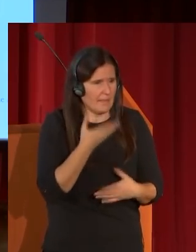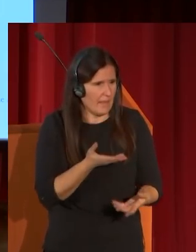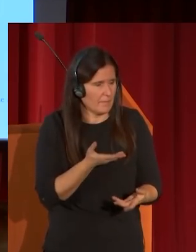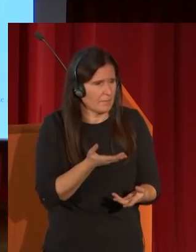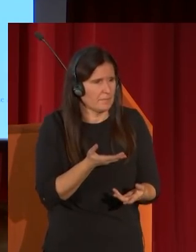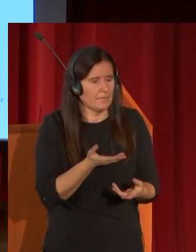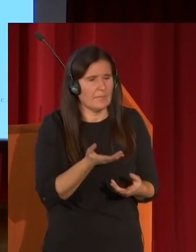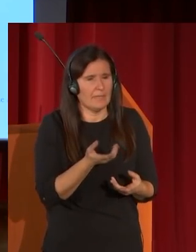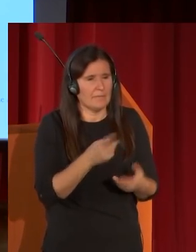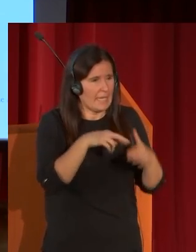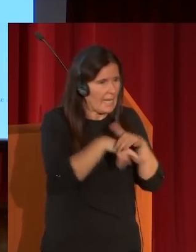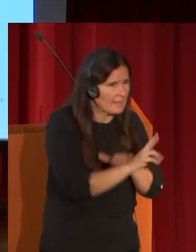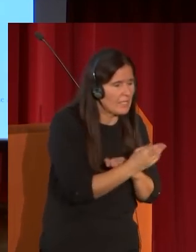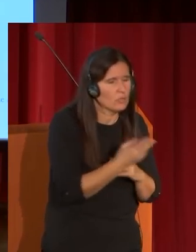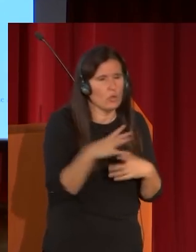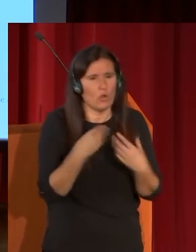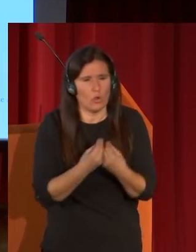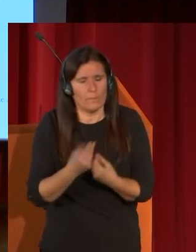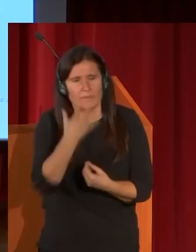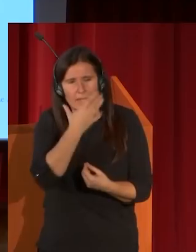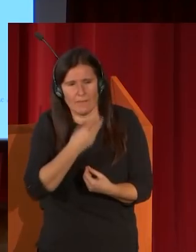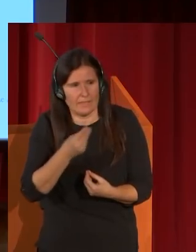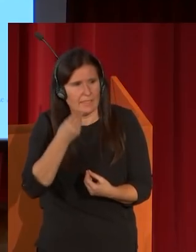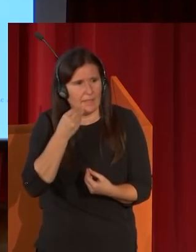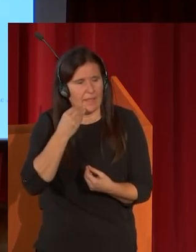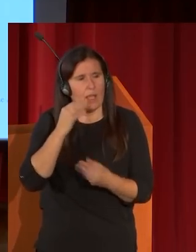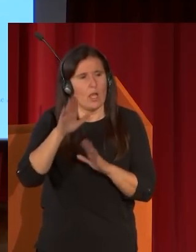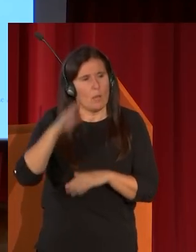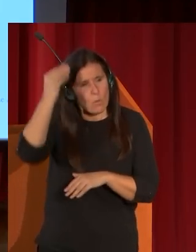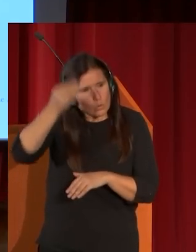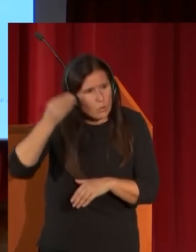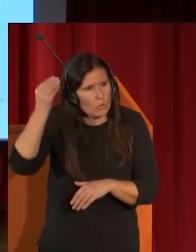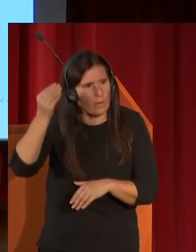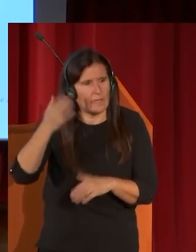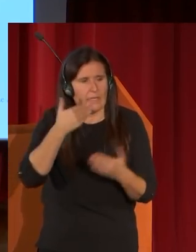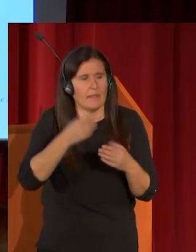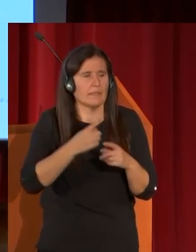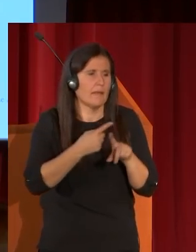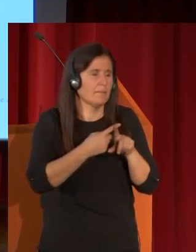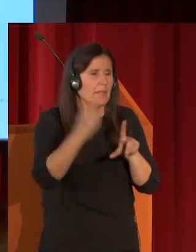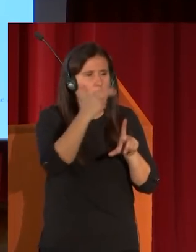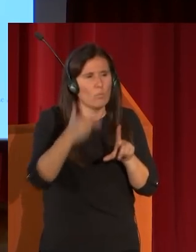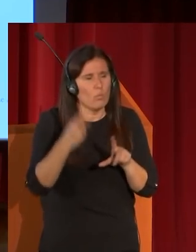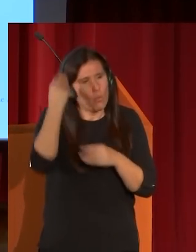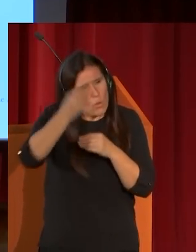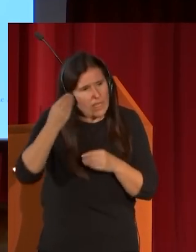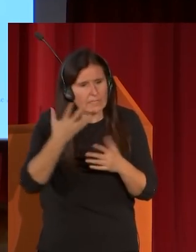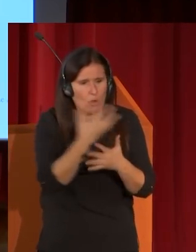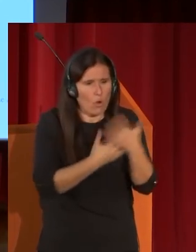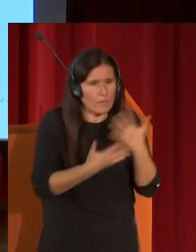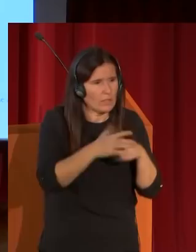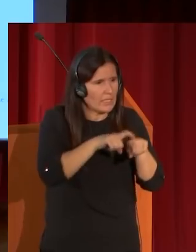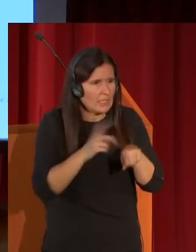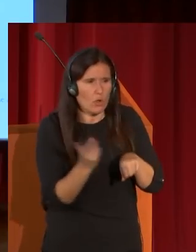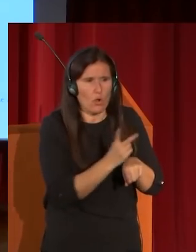renacimiento con la belleza de la estética musulmana a través del mudéjar esa combinación de estilos a